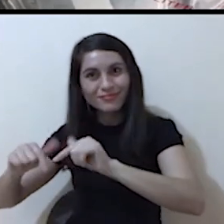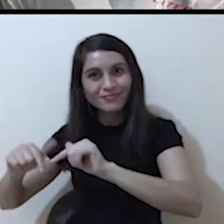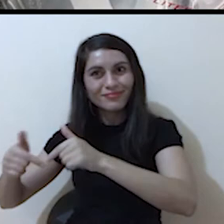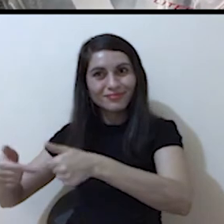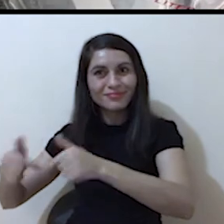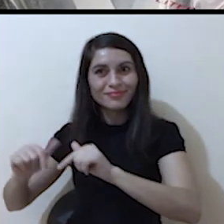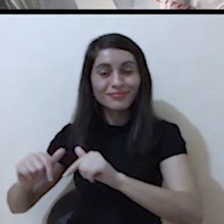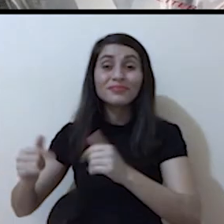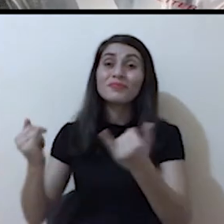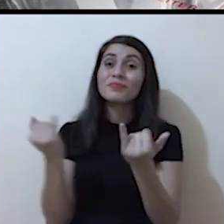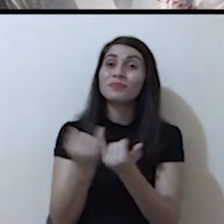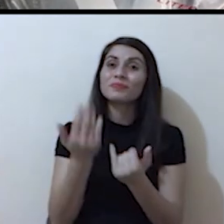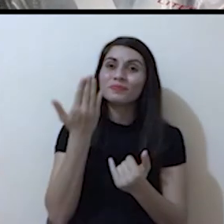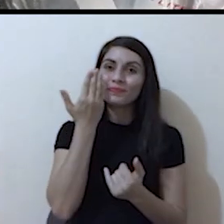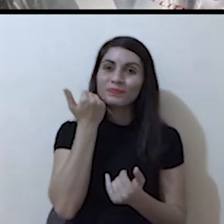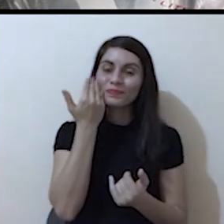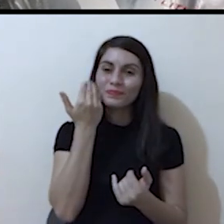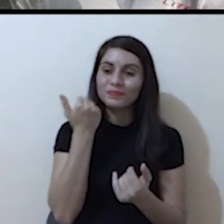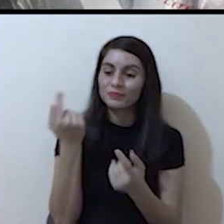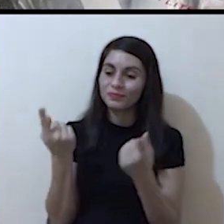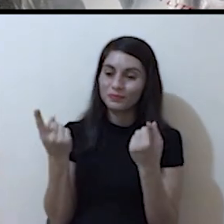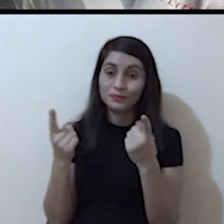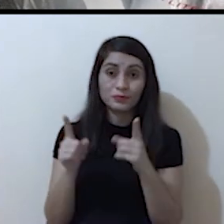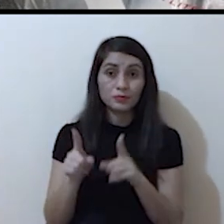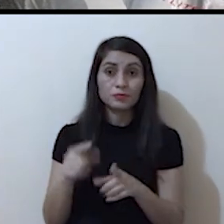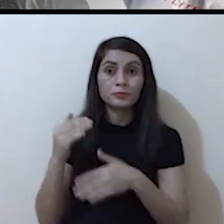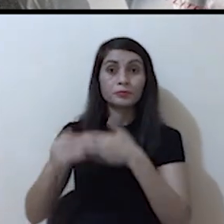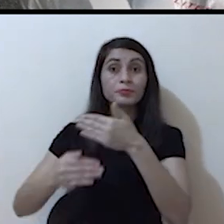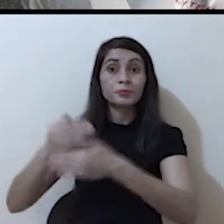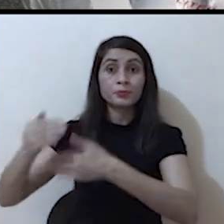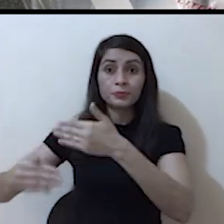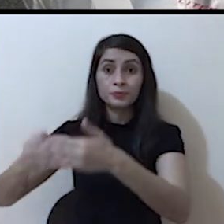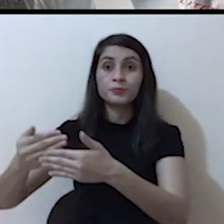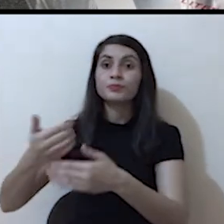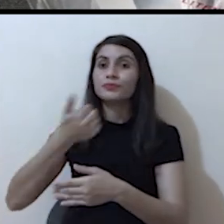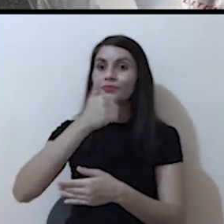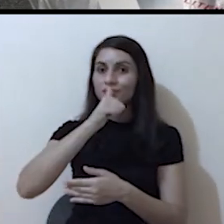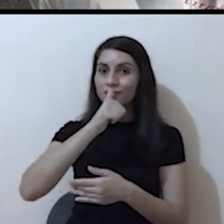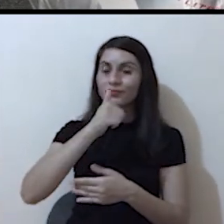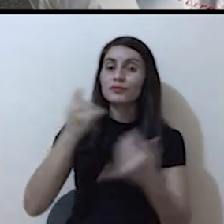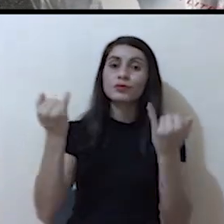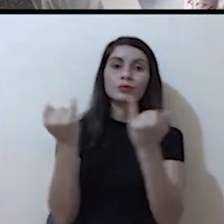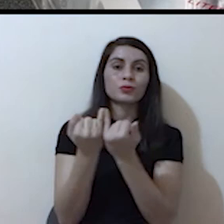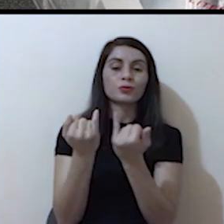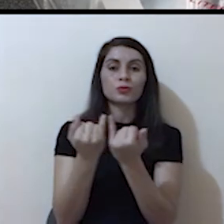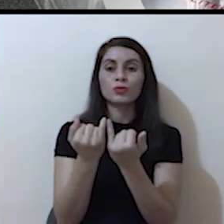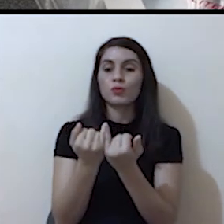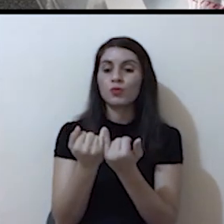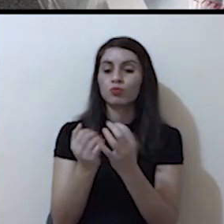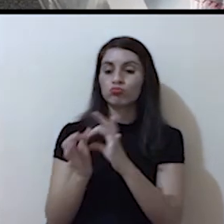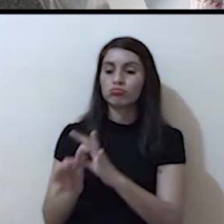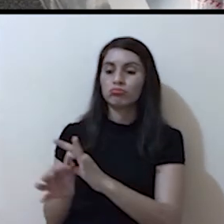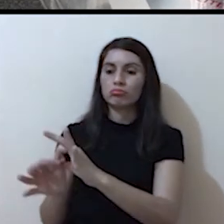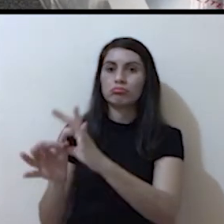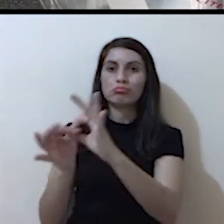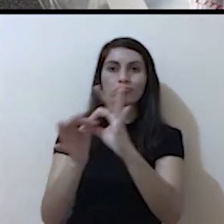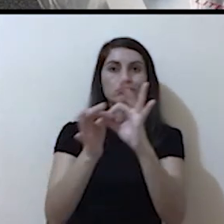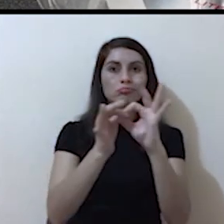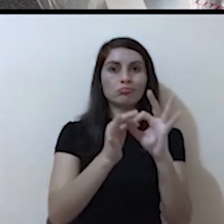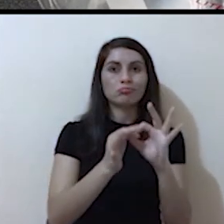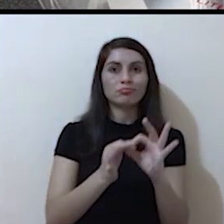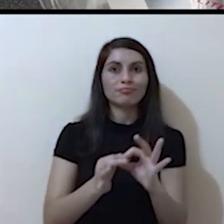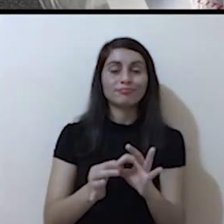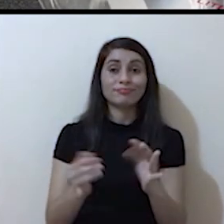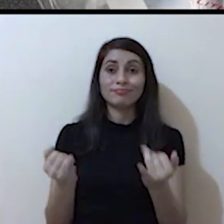anteriormente en el ciclo del agua. Las fuentes de agua se van complementando unas con